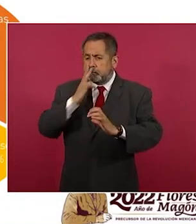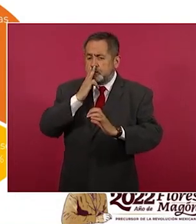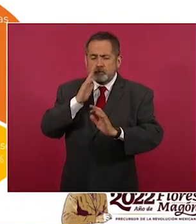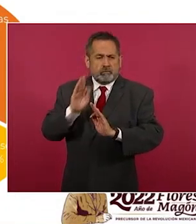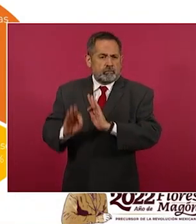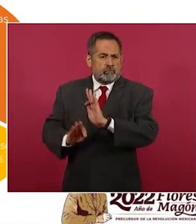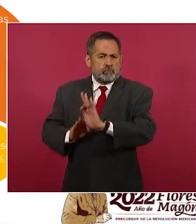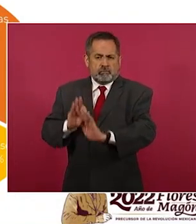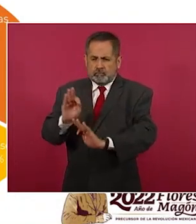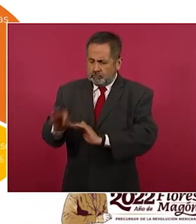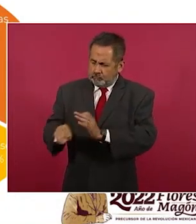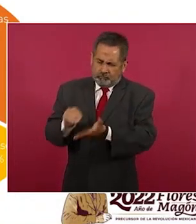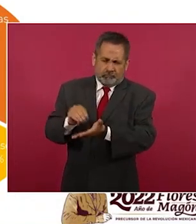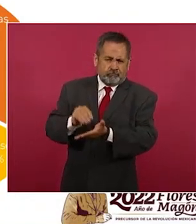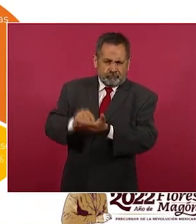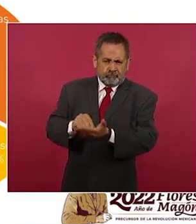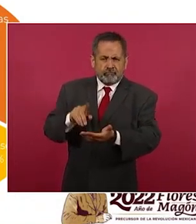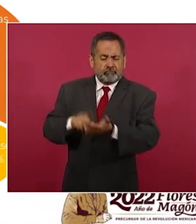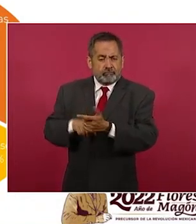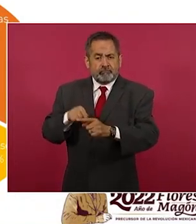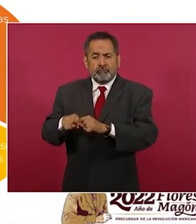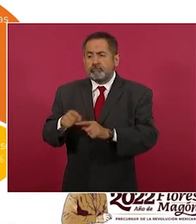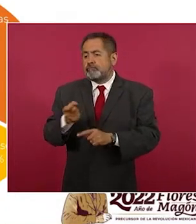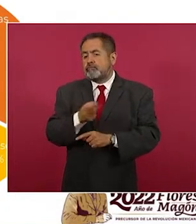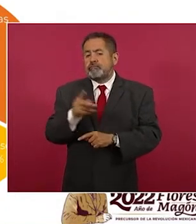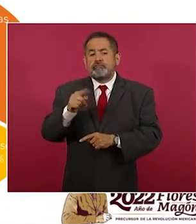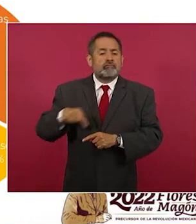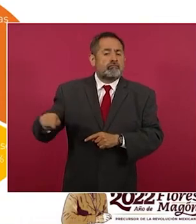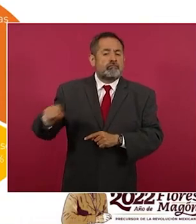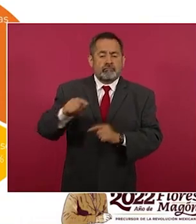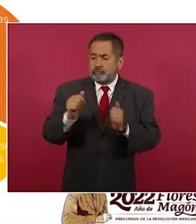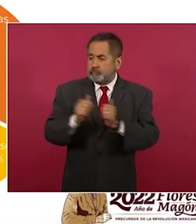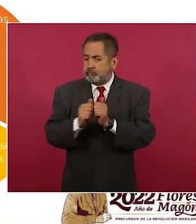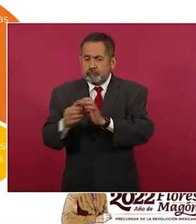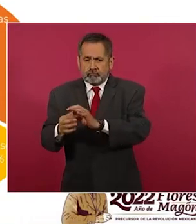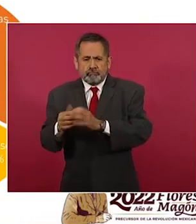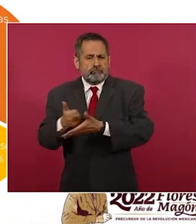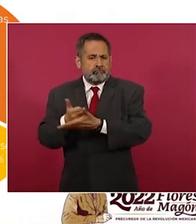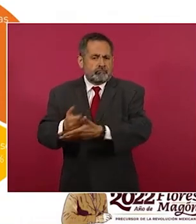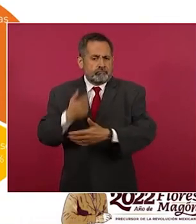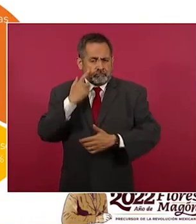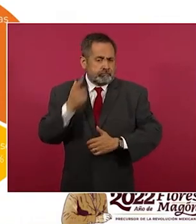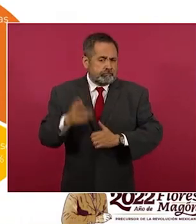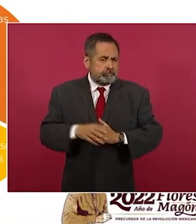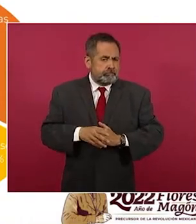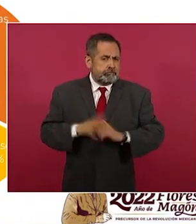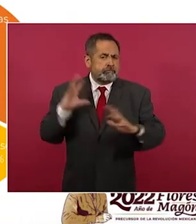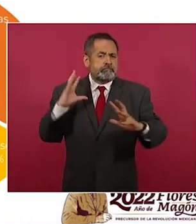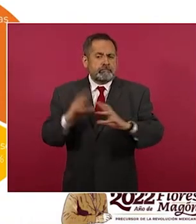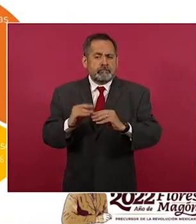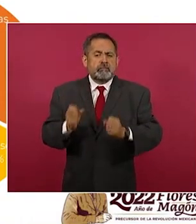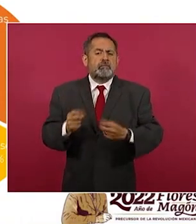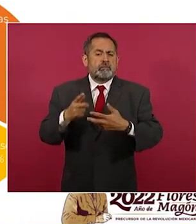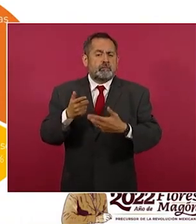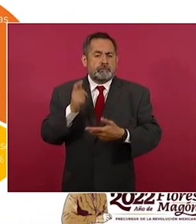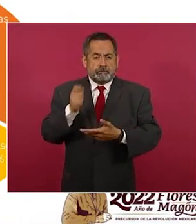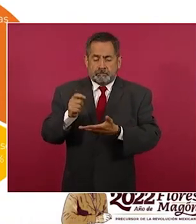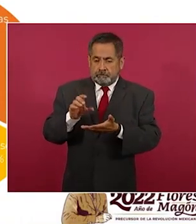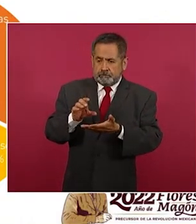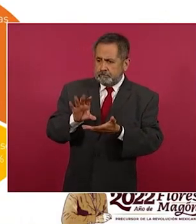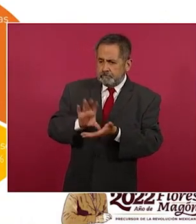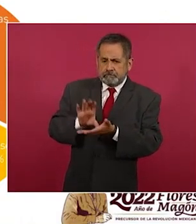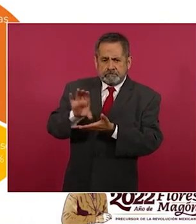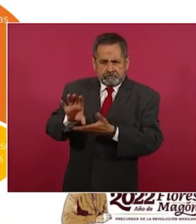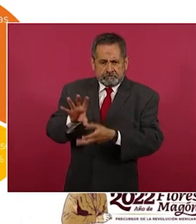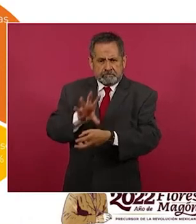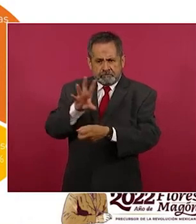conservados, trabajando directamente en territorio con los ejidos. Aquí hablamos de esta sumatoria. Hay una inversión social